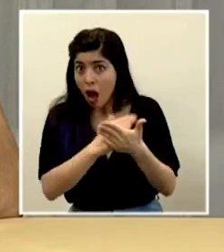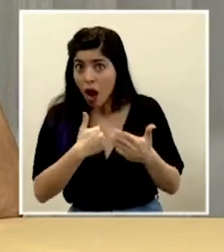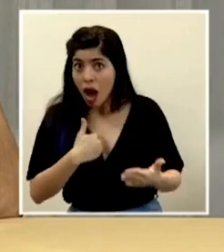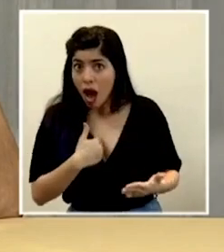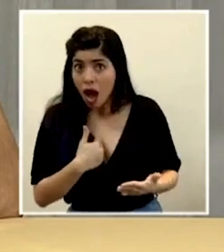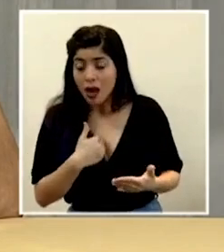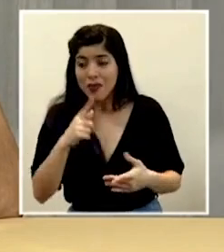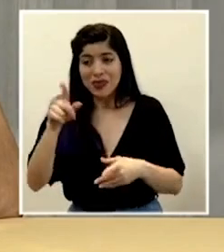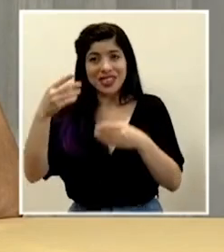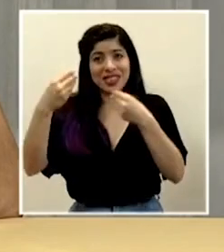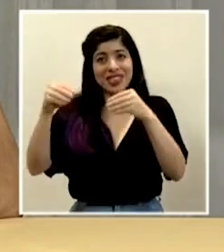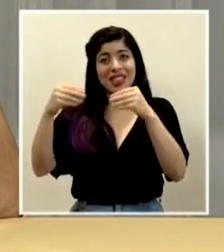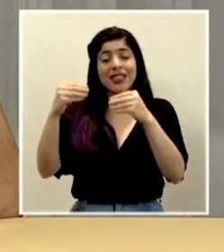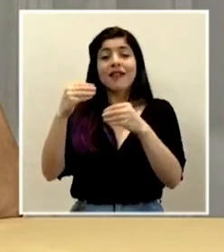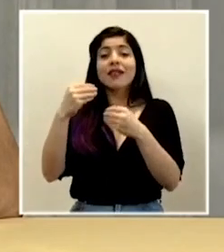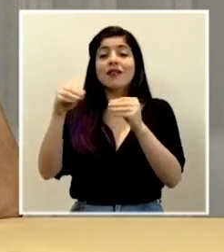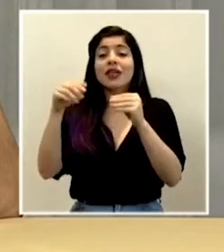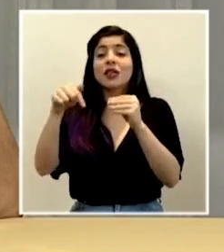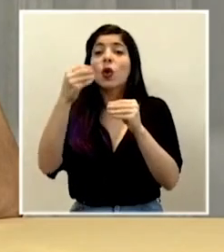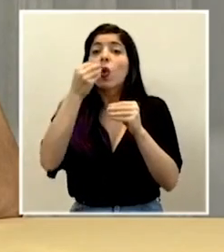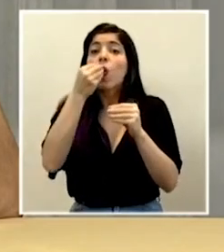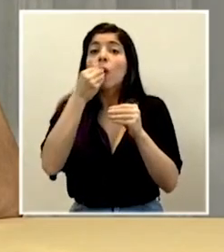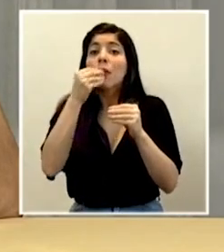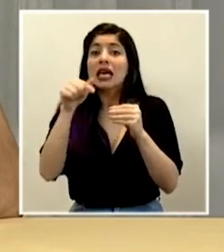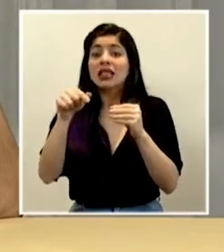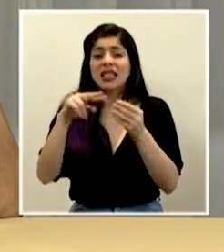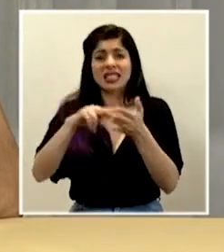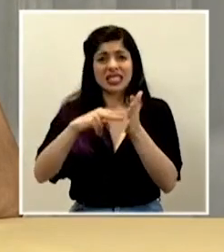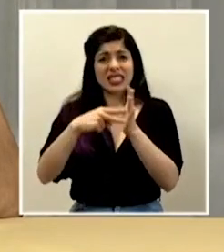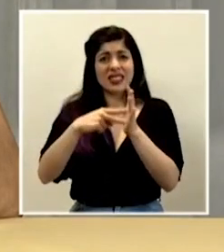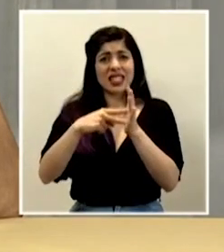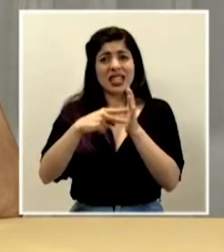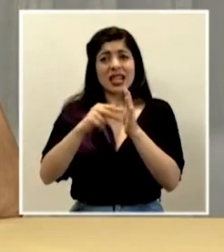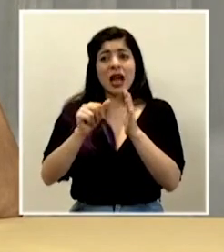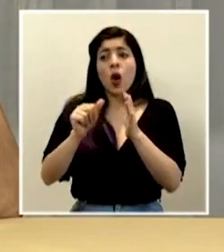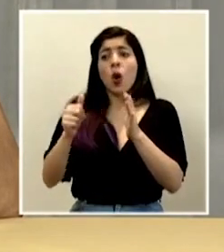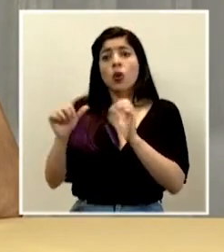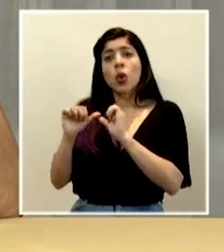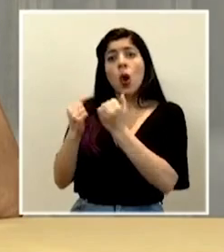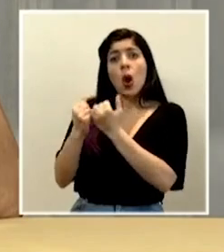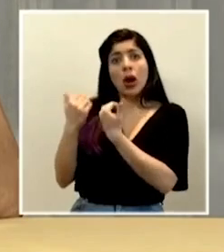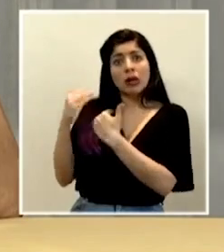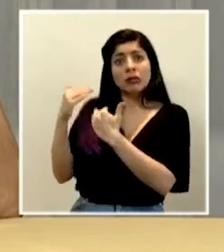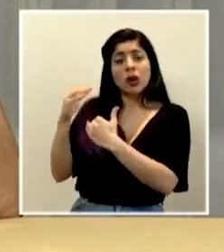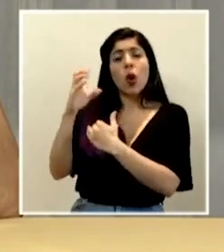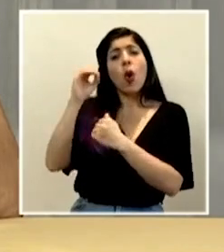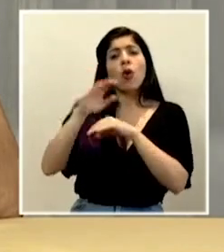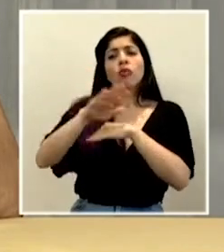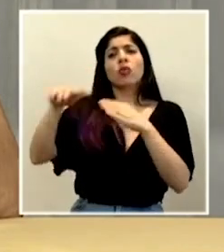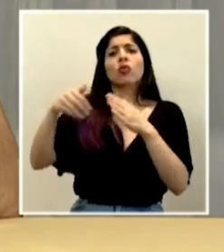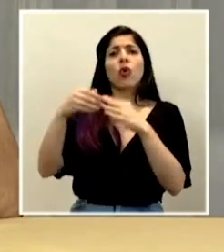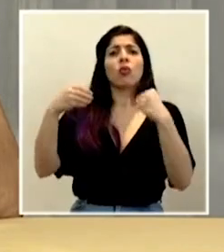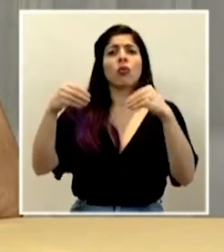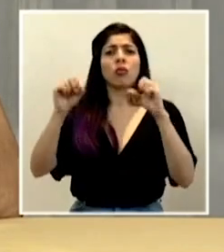también venden alimentos deben limitar las otras áreas o pueden operar al 100%?